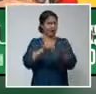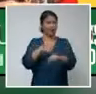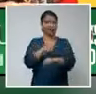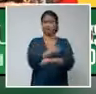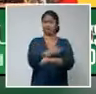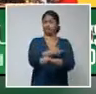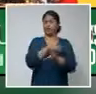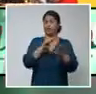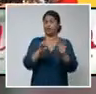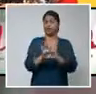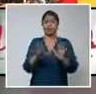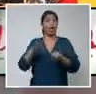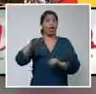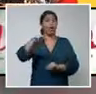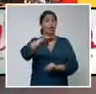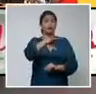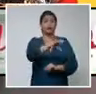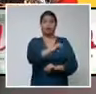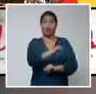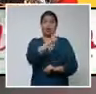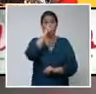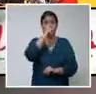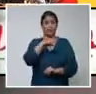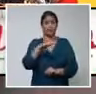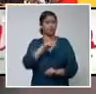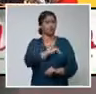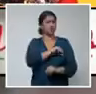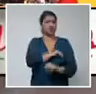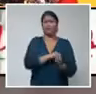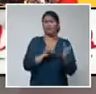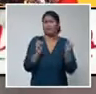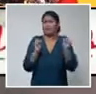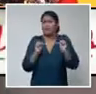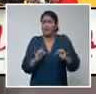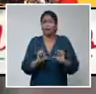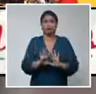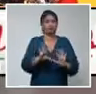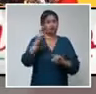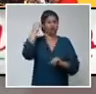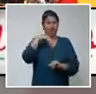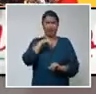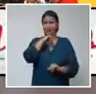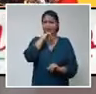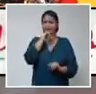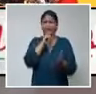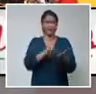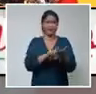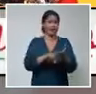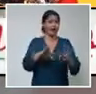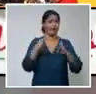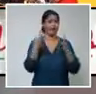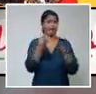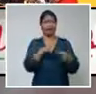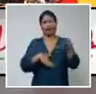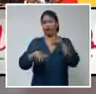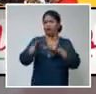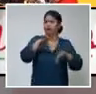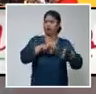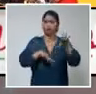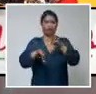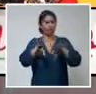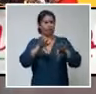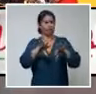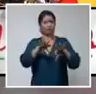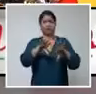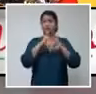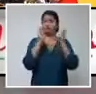dicen que a casi todos los niños le hicieron reacción. ¿Tú sabes cómo estaban los padres? Dicen que el hospital estaba revuelto. Te estoy hablando lo